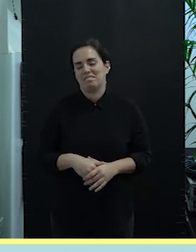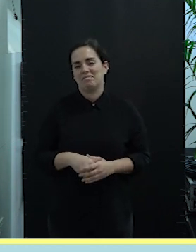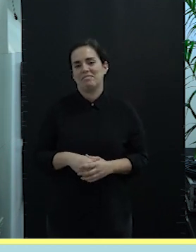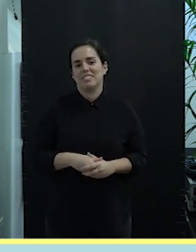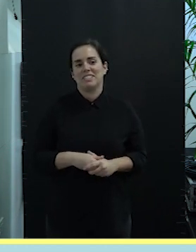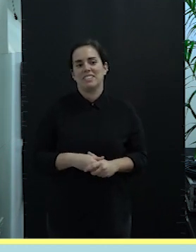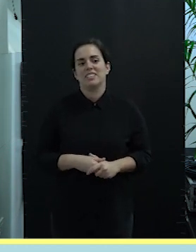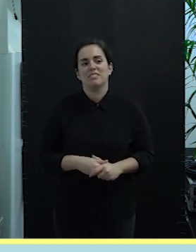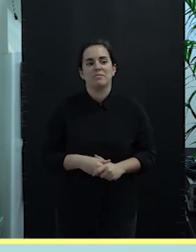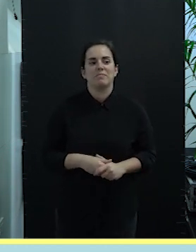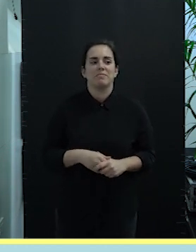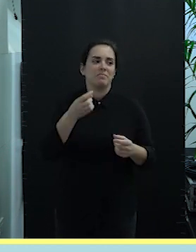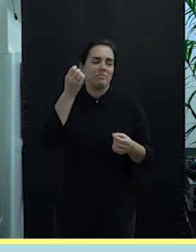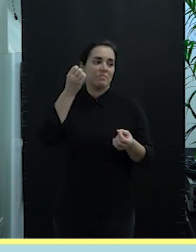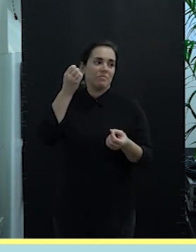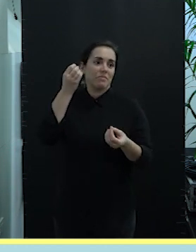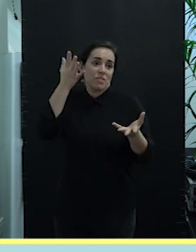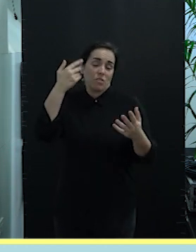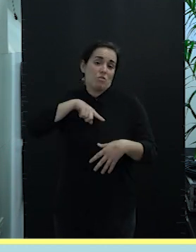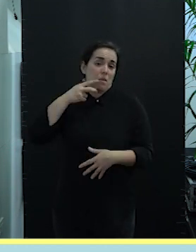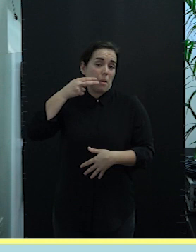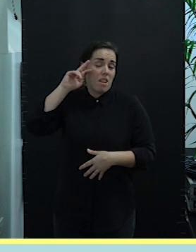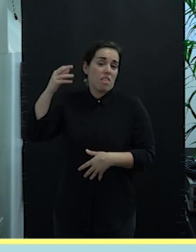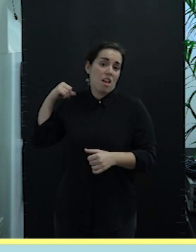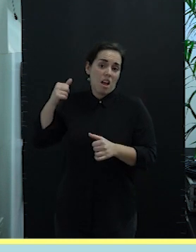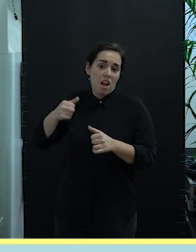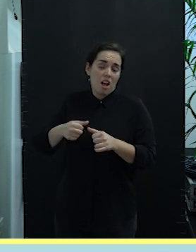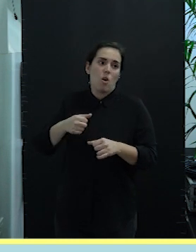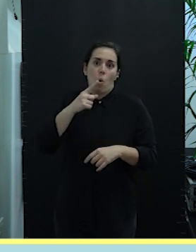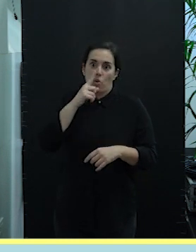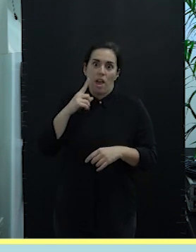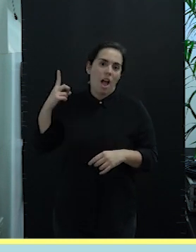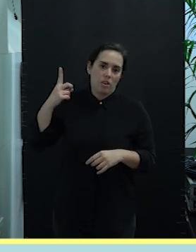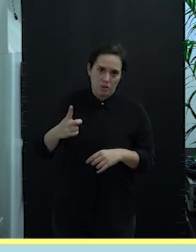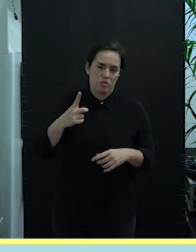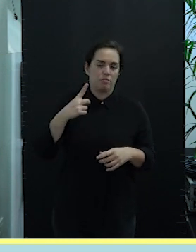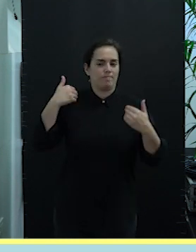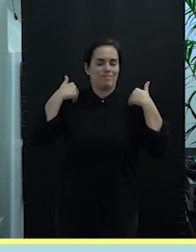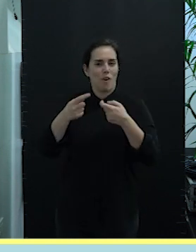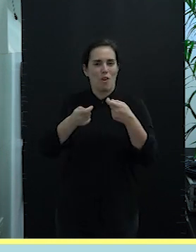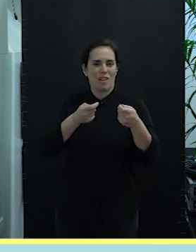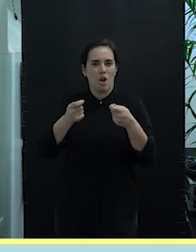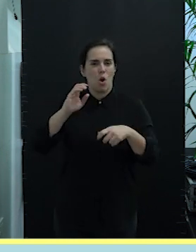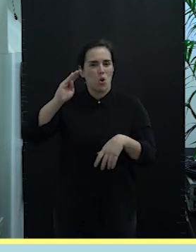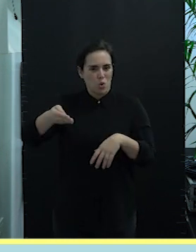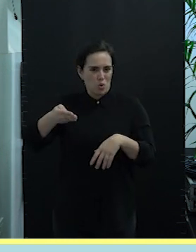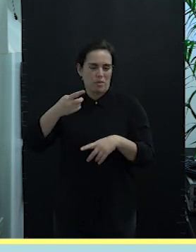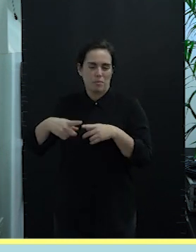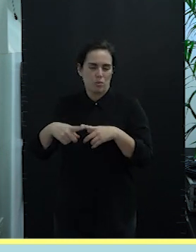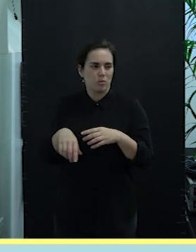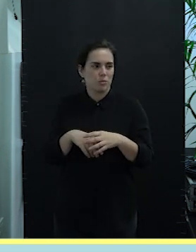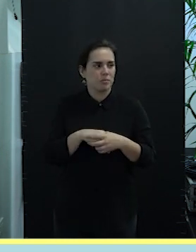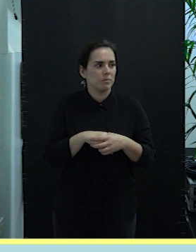que hacemos desde la experiencia de haber llevado durante un año la coordinación del Club de Productos pues